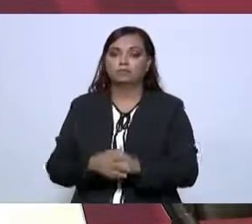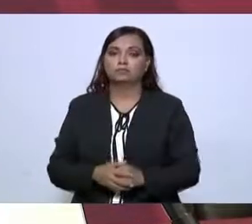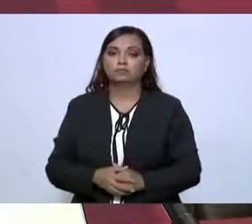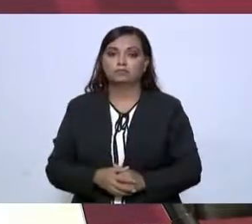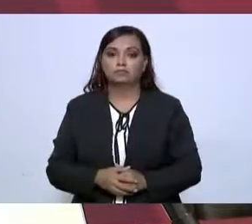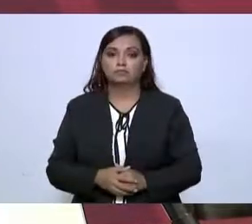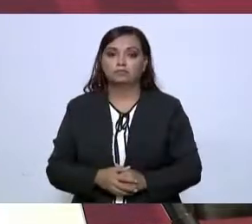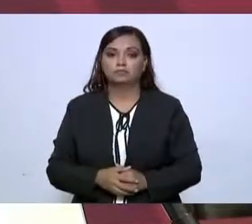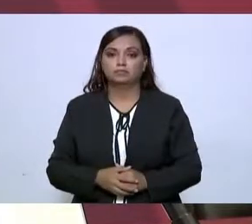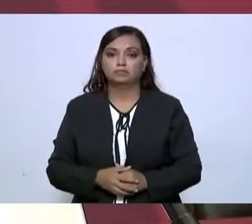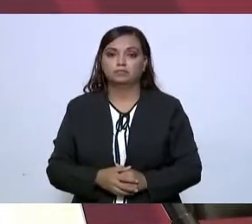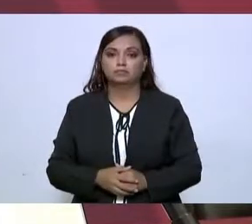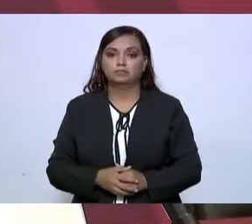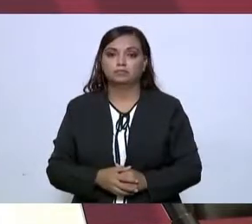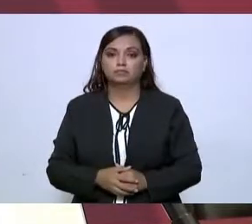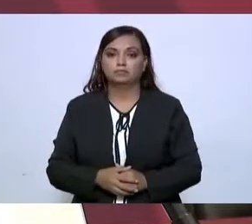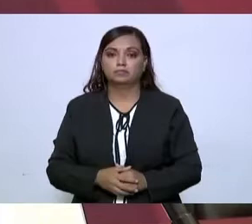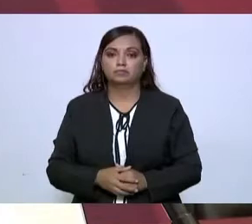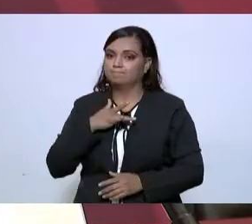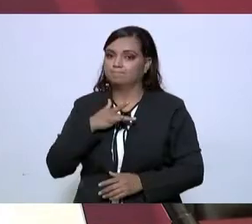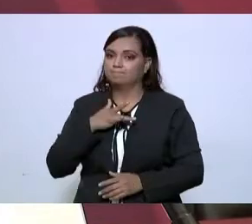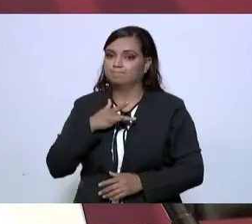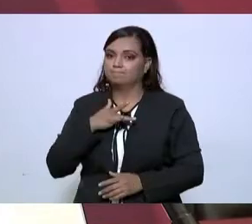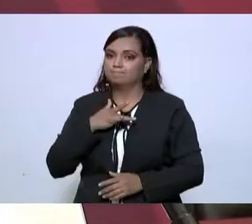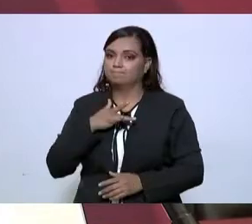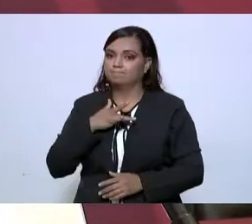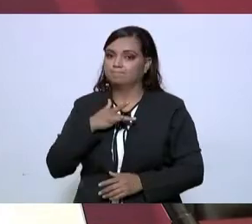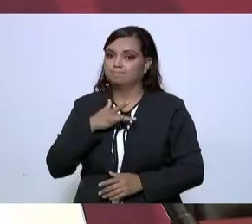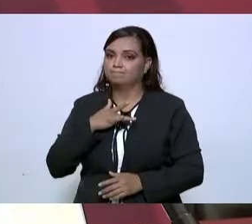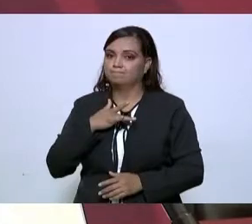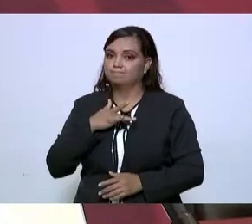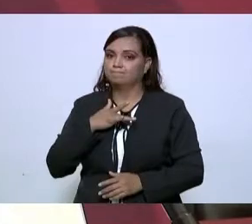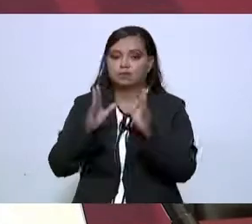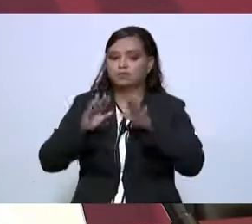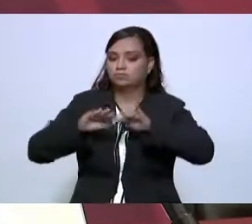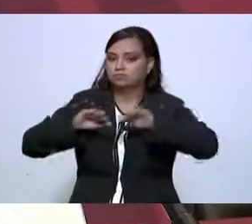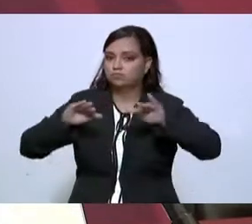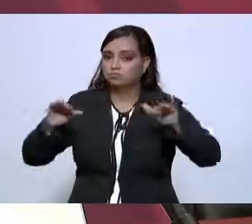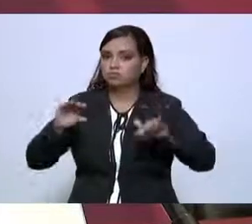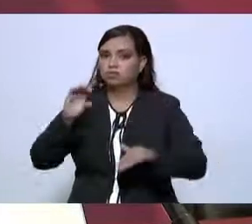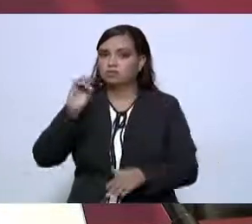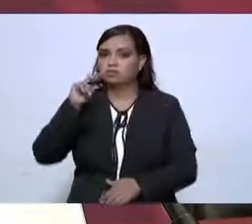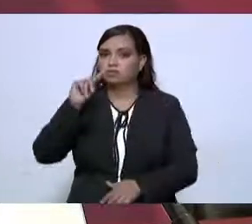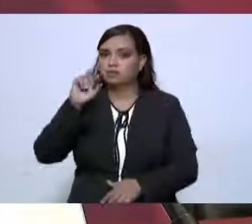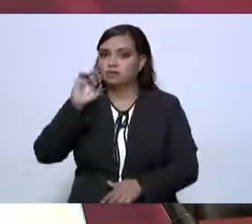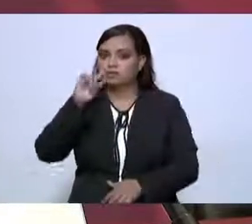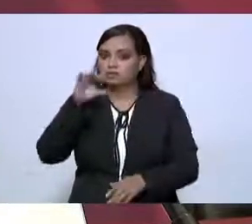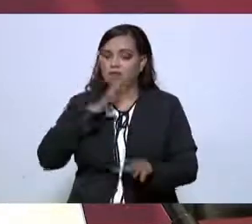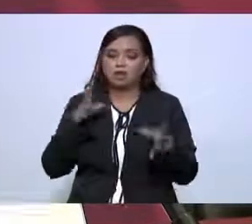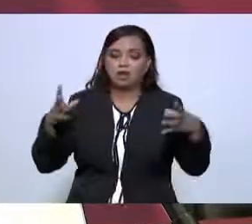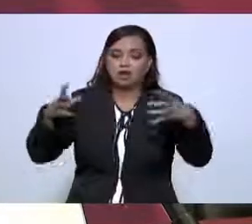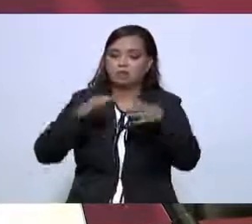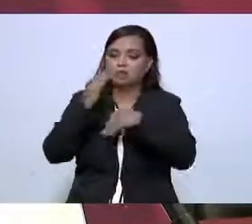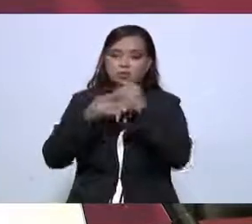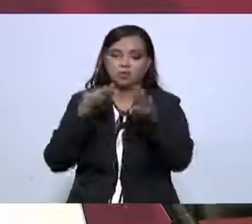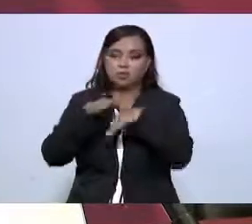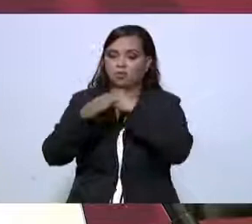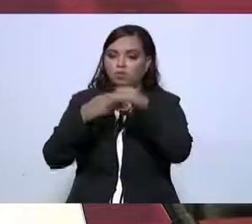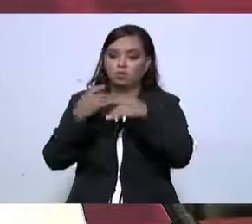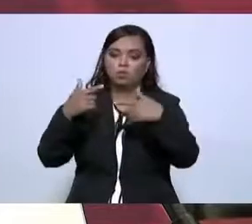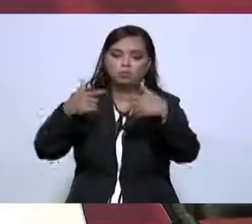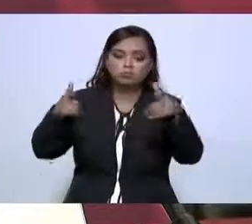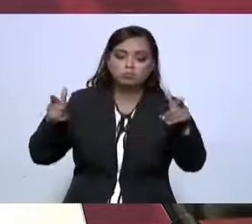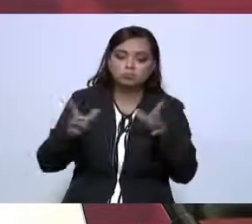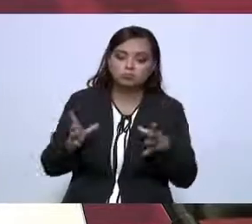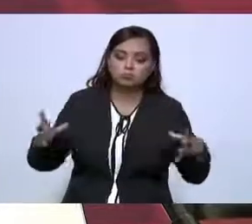Es nuestro compromiso, se van a descentralizar y se va a crear todo un complejo